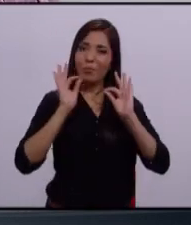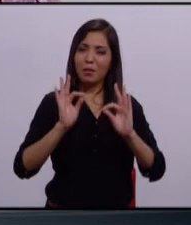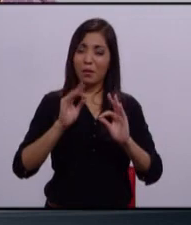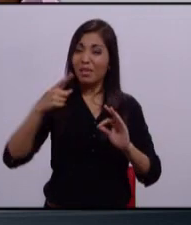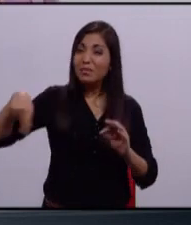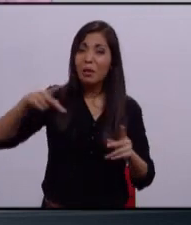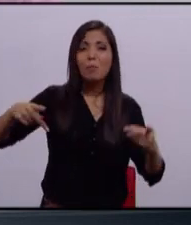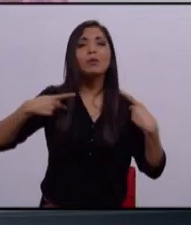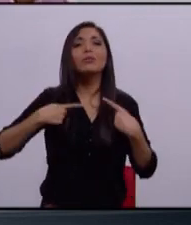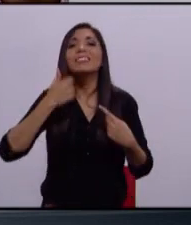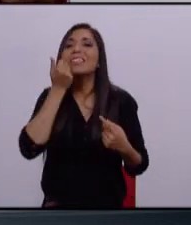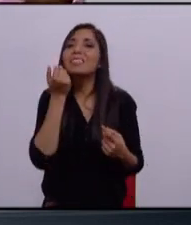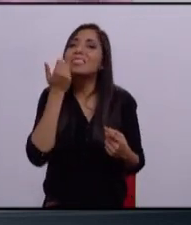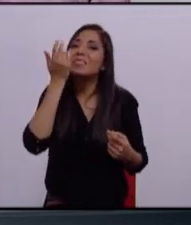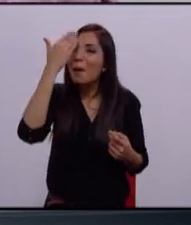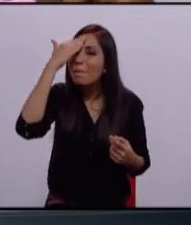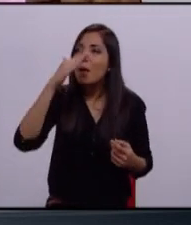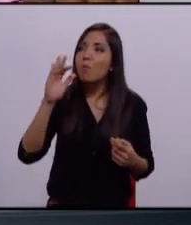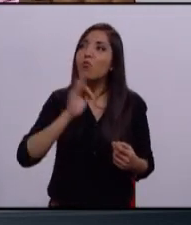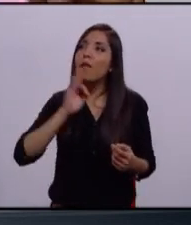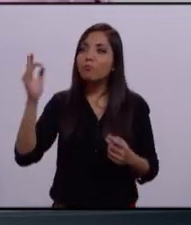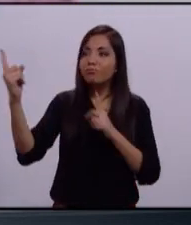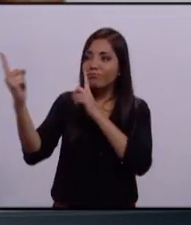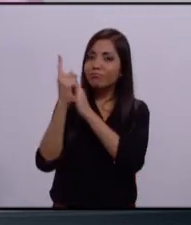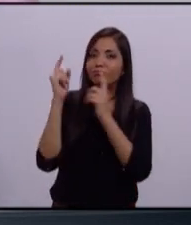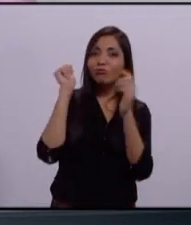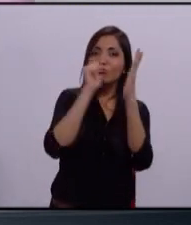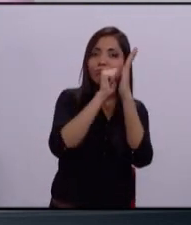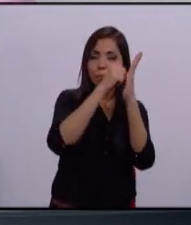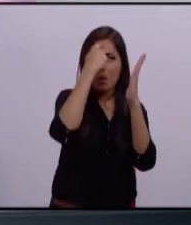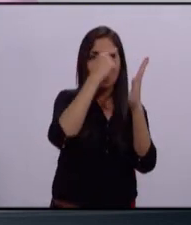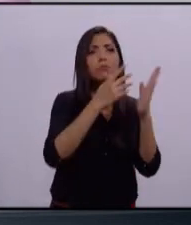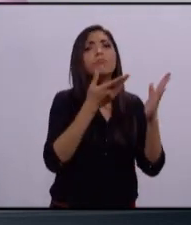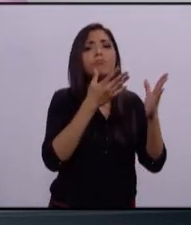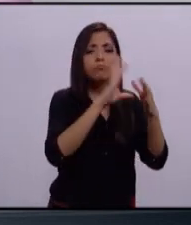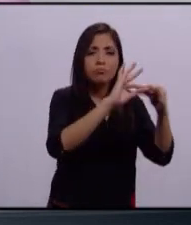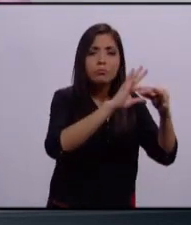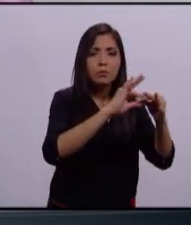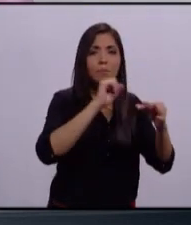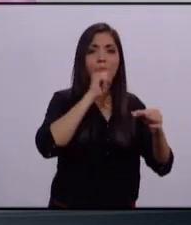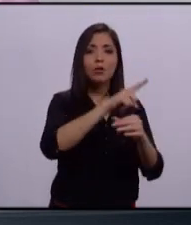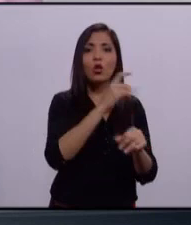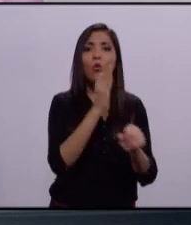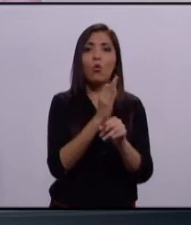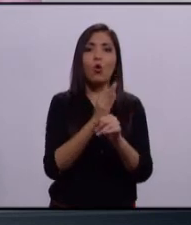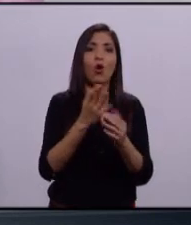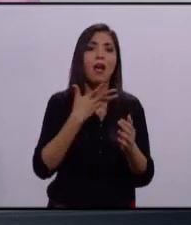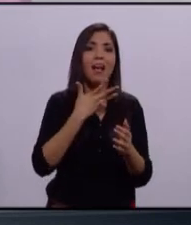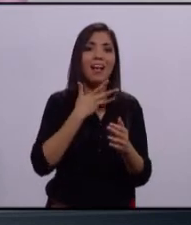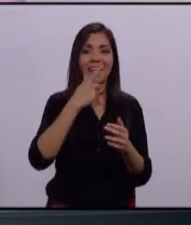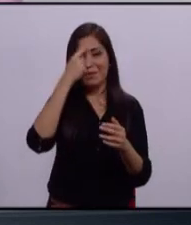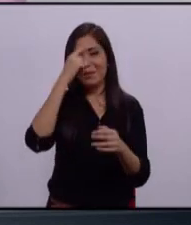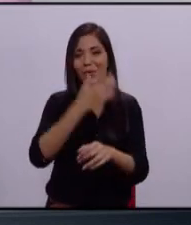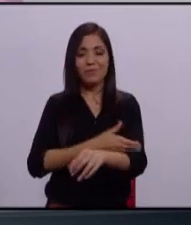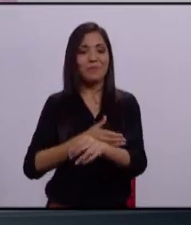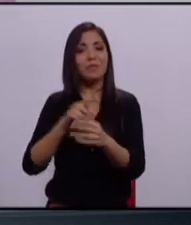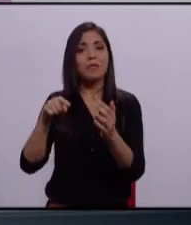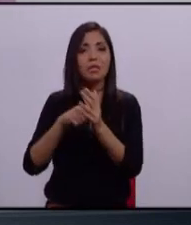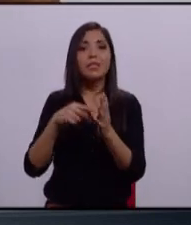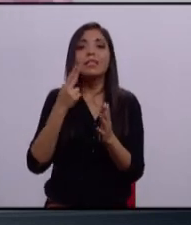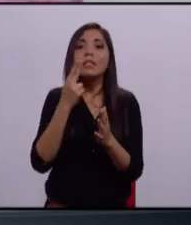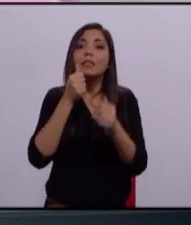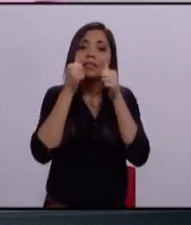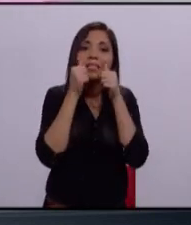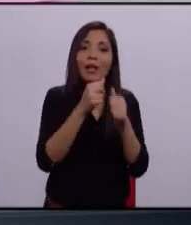gente, la gente quiere que vaya uno, toque la puerta y la tienda, y le dé soluciones, como dice mi compañía de fórmula en Guadalajara, que le dé